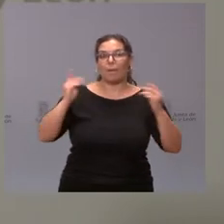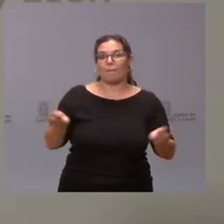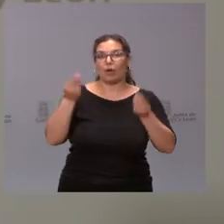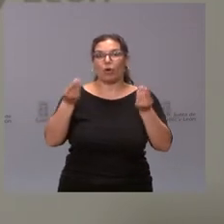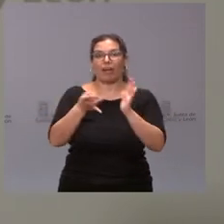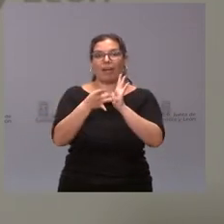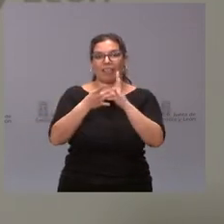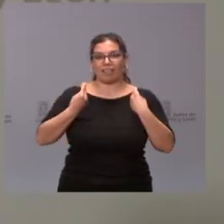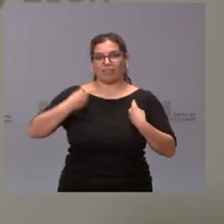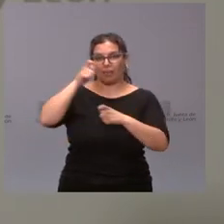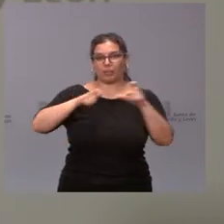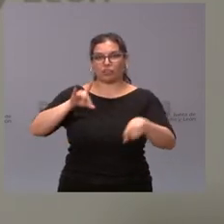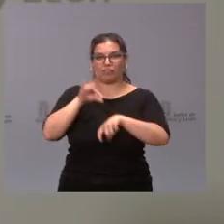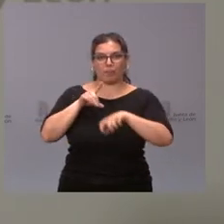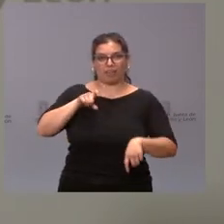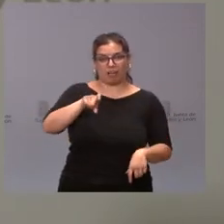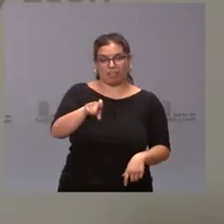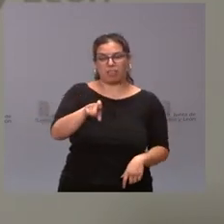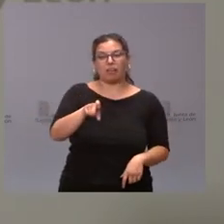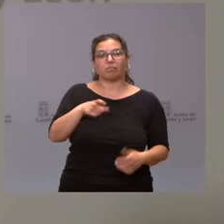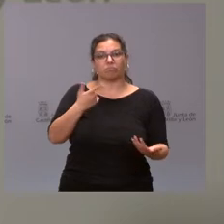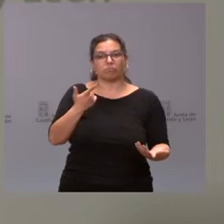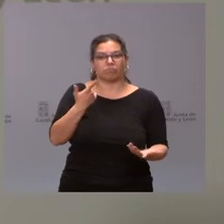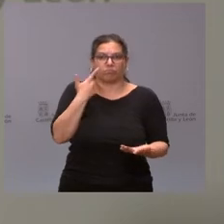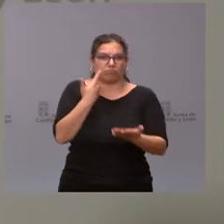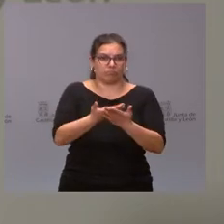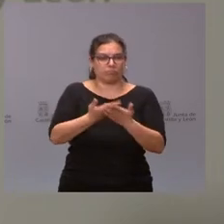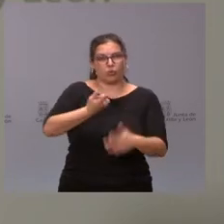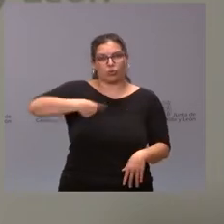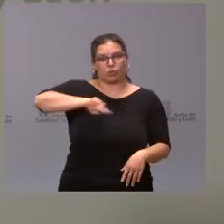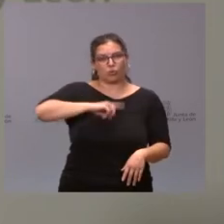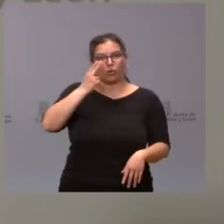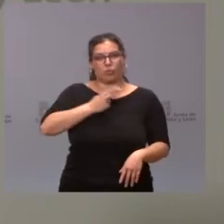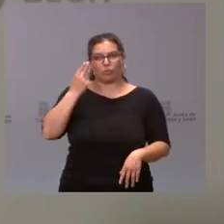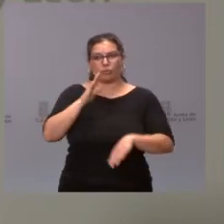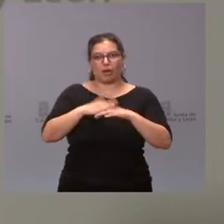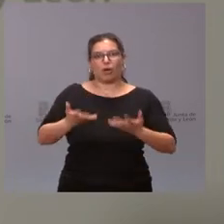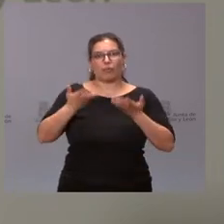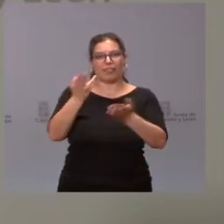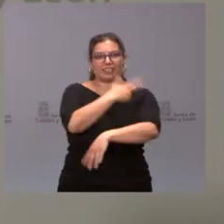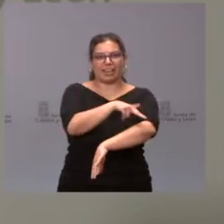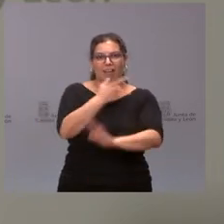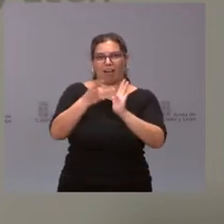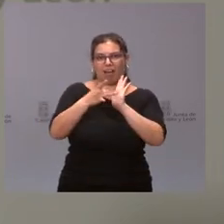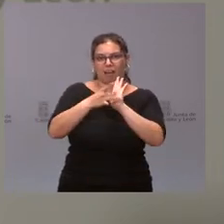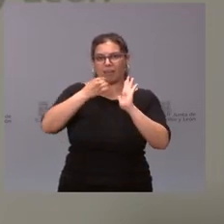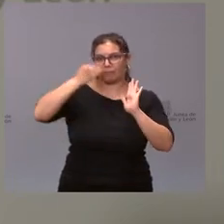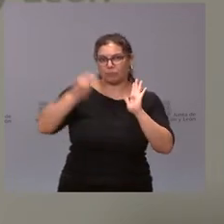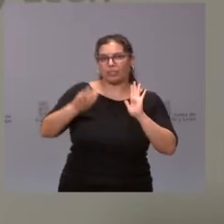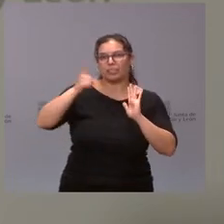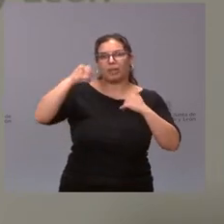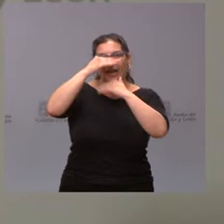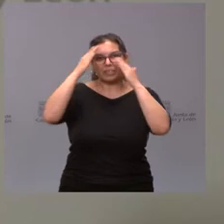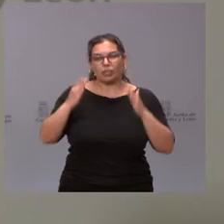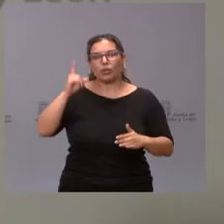oncológicos y pone de manifiesto nuestro compromiso con la calidad de la sanidad y con la atención y